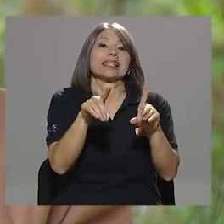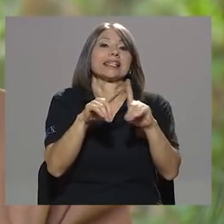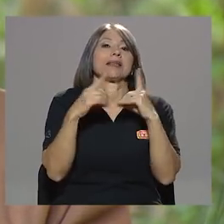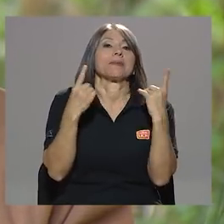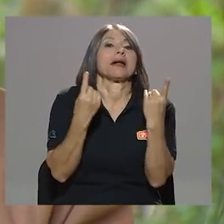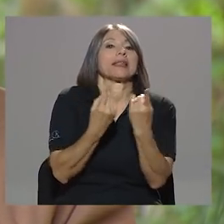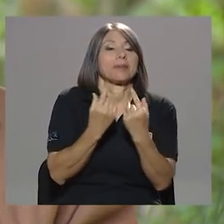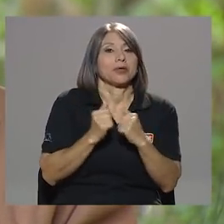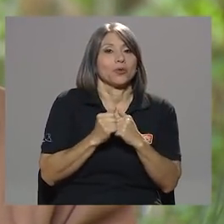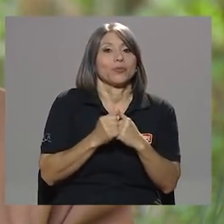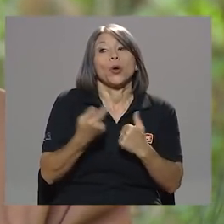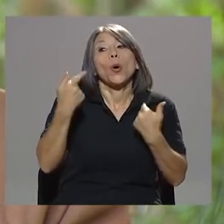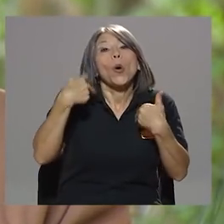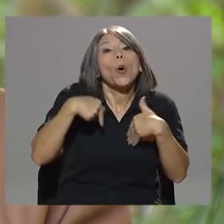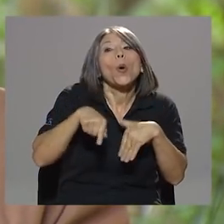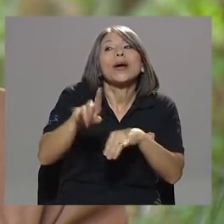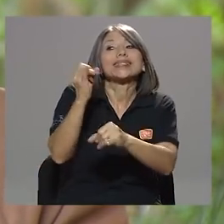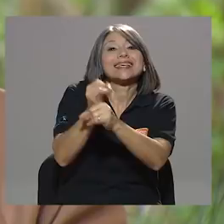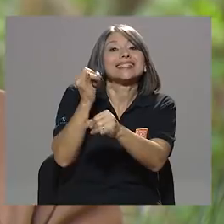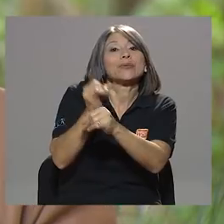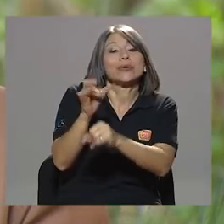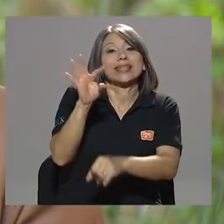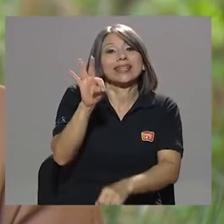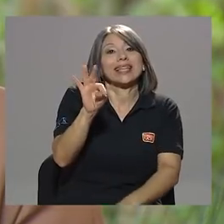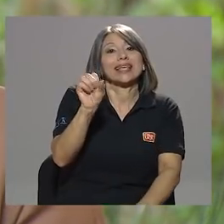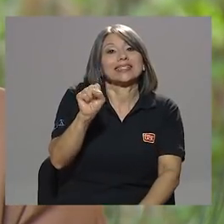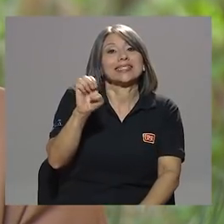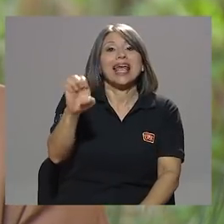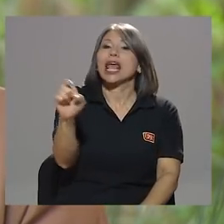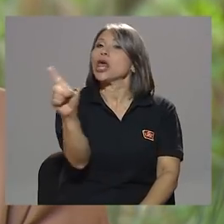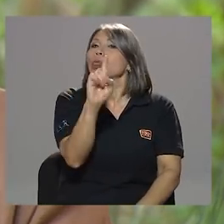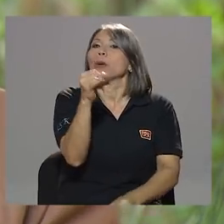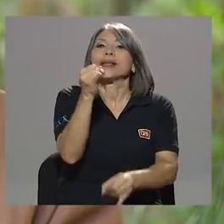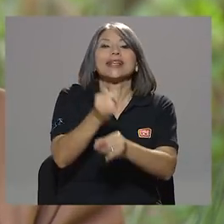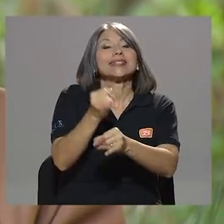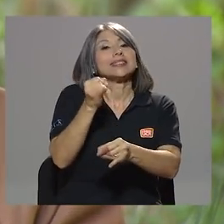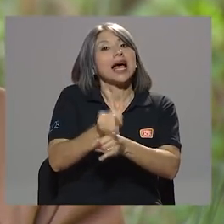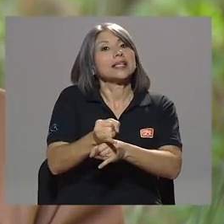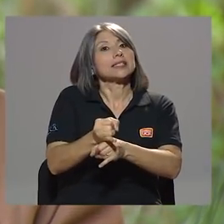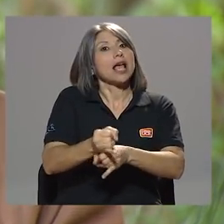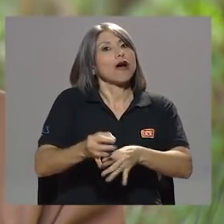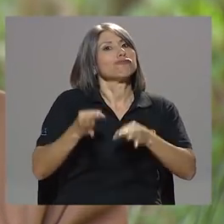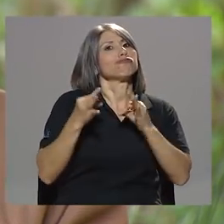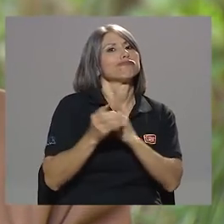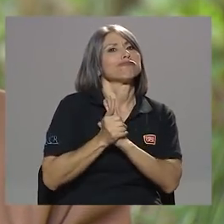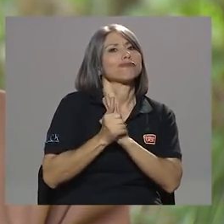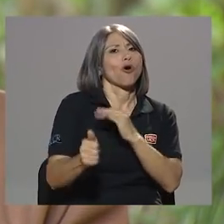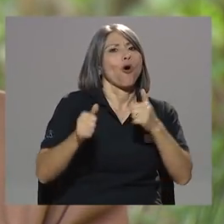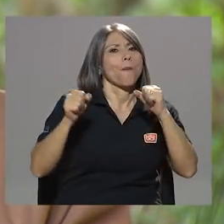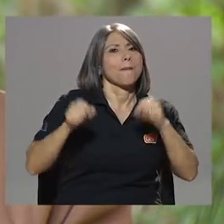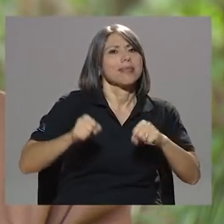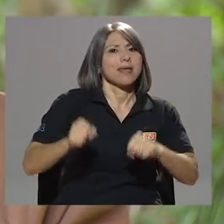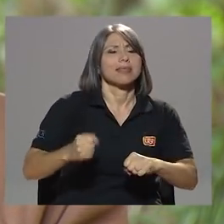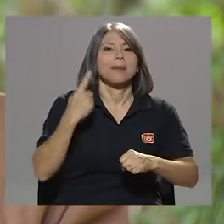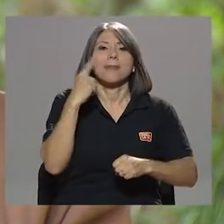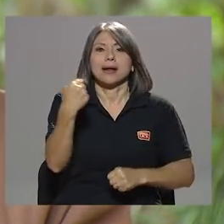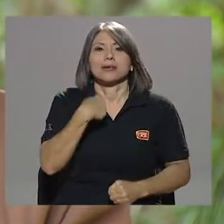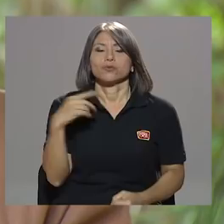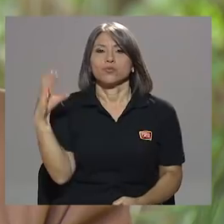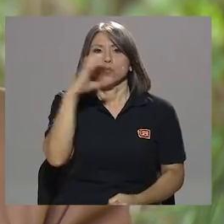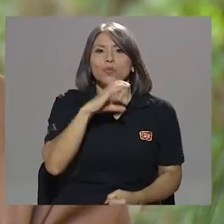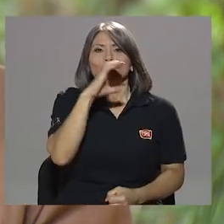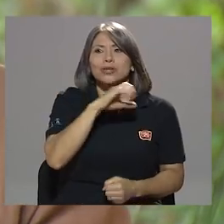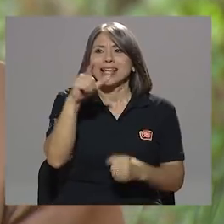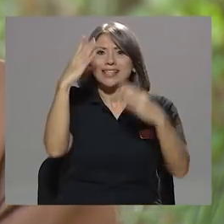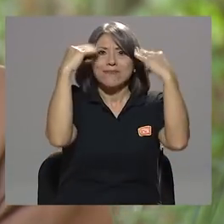institución refiriéndose al Tribunal Supremo de Elecciones no es la instancia competente para poder yo buscar esa información?